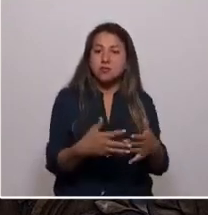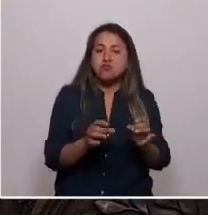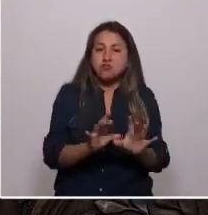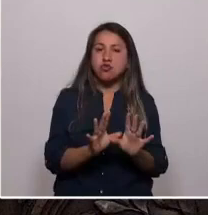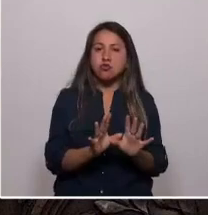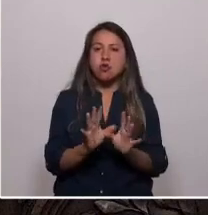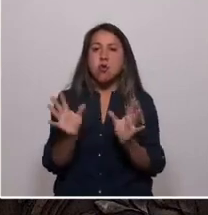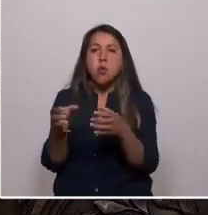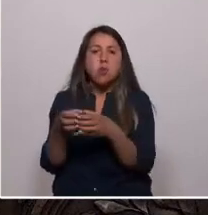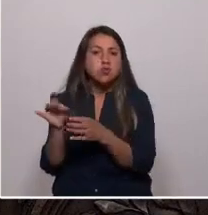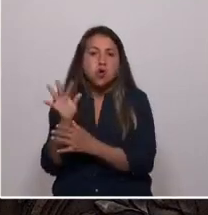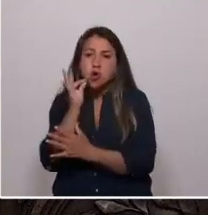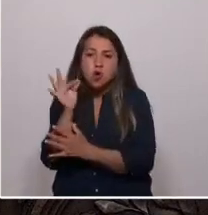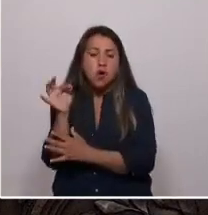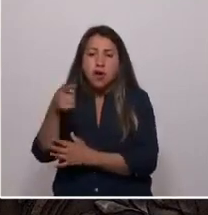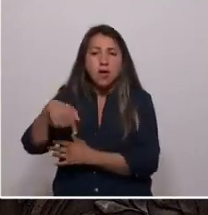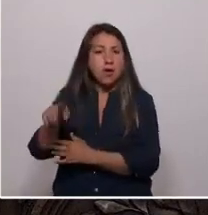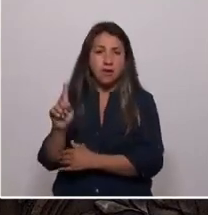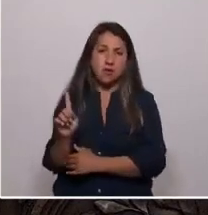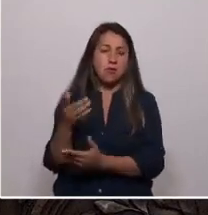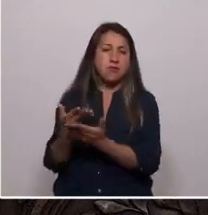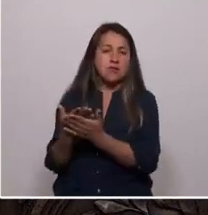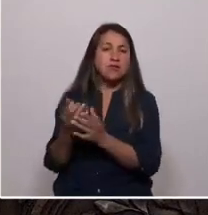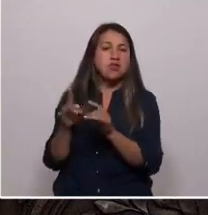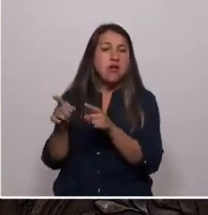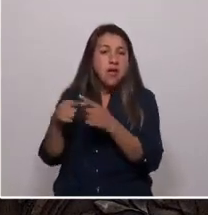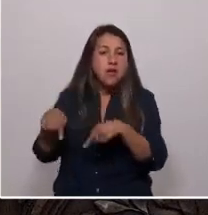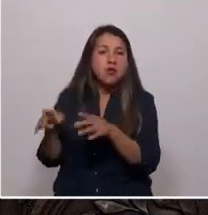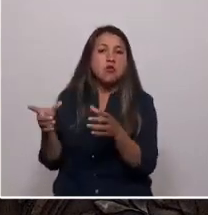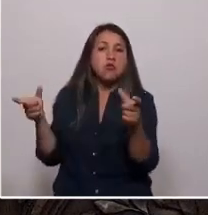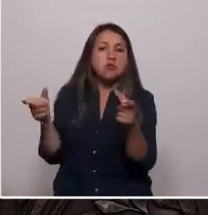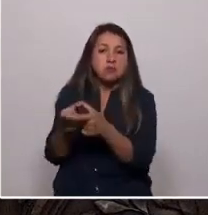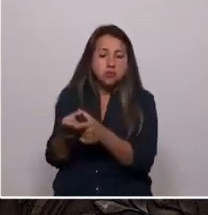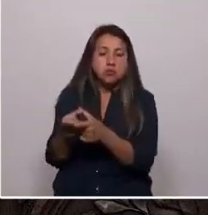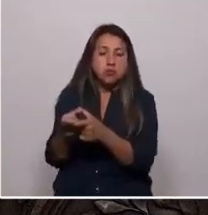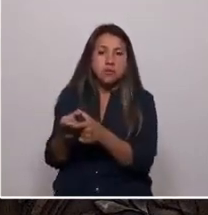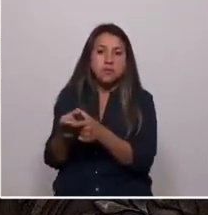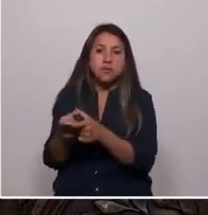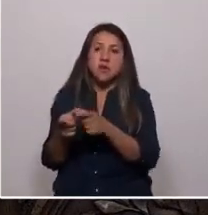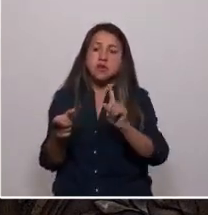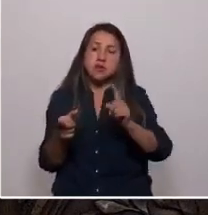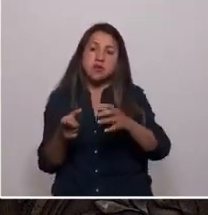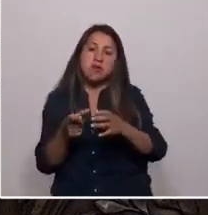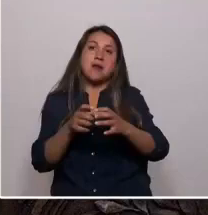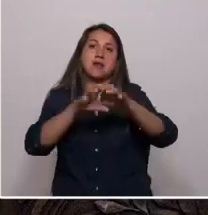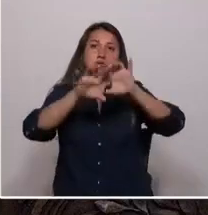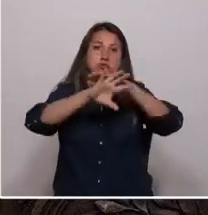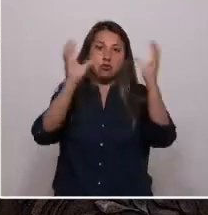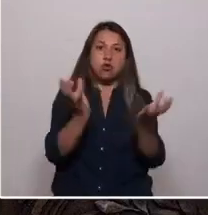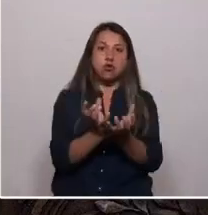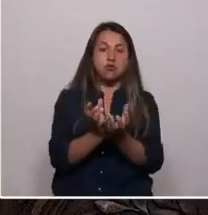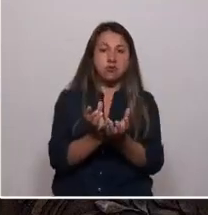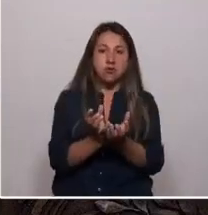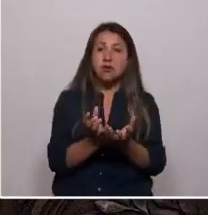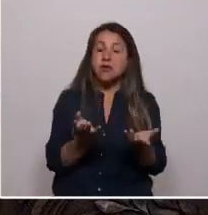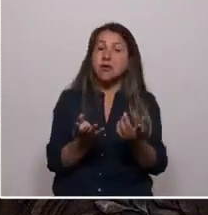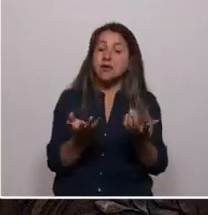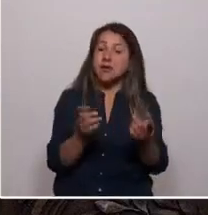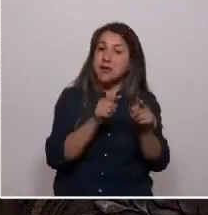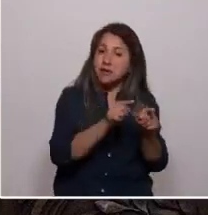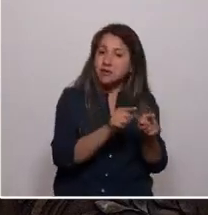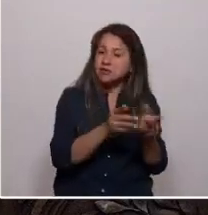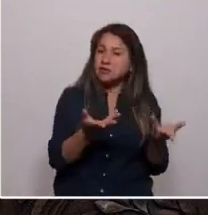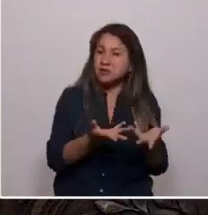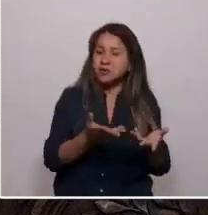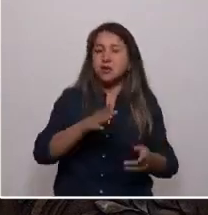grupo que conforma la LID Nacional, la cual está sometida a la LID Capitalista Mundial. No obstante aquello, debemos